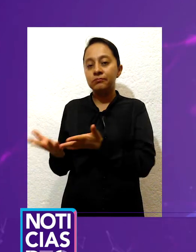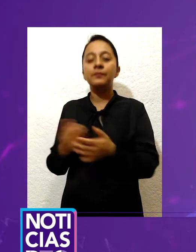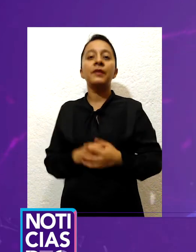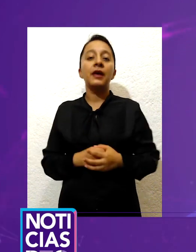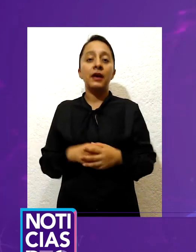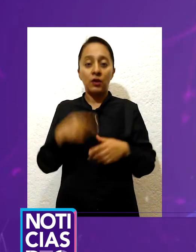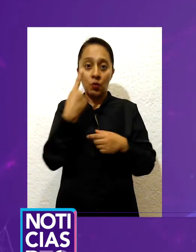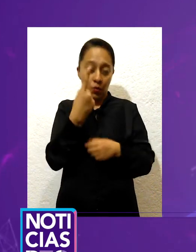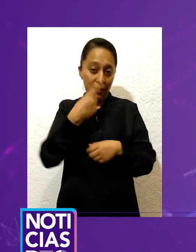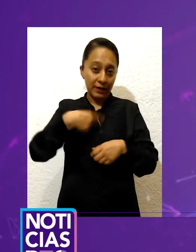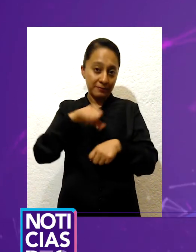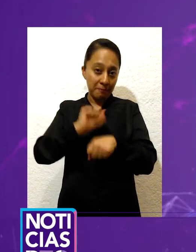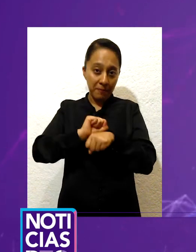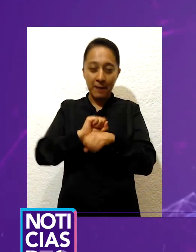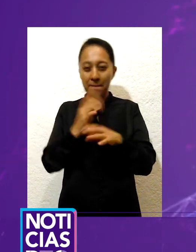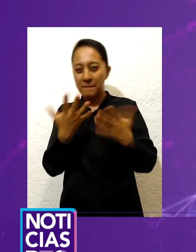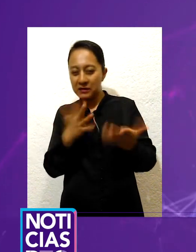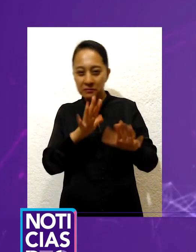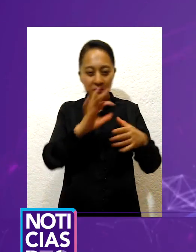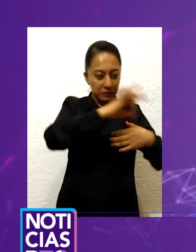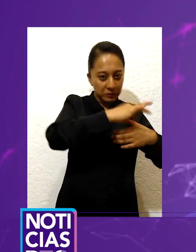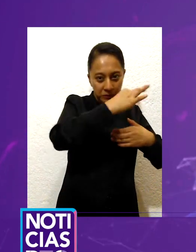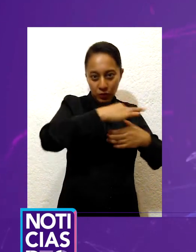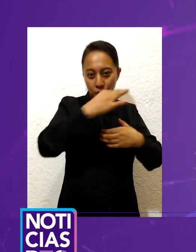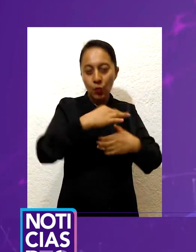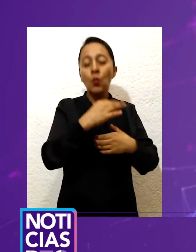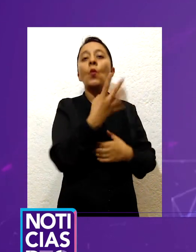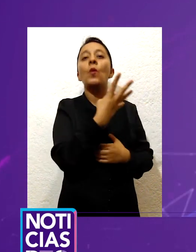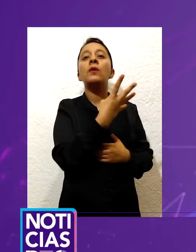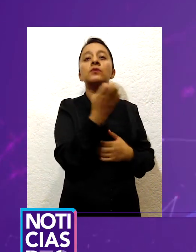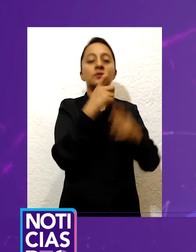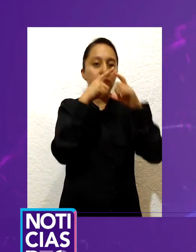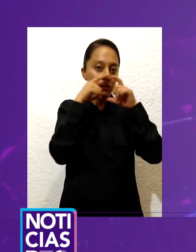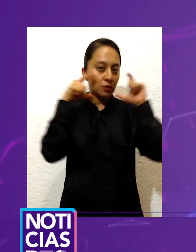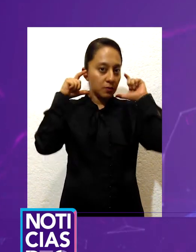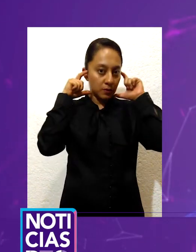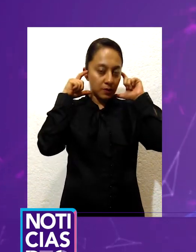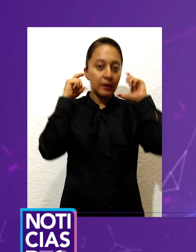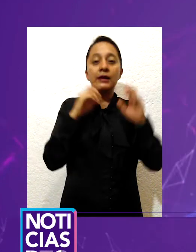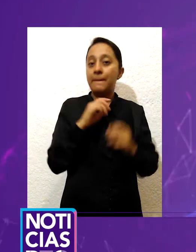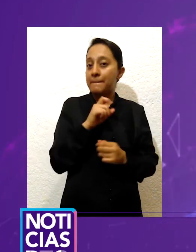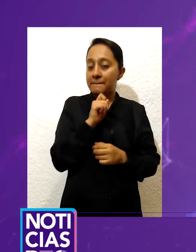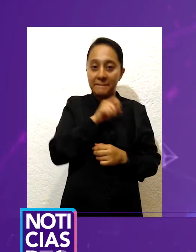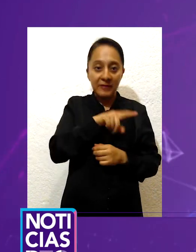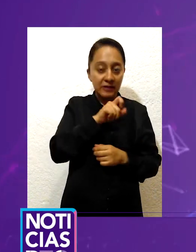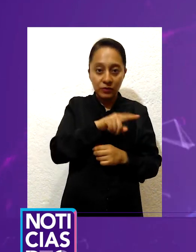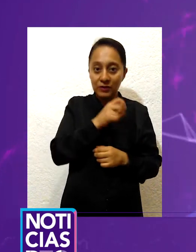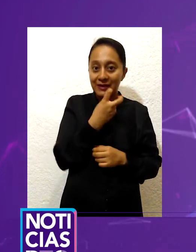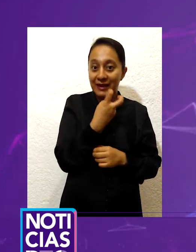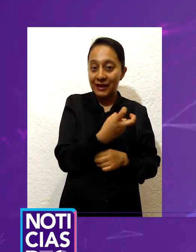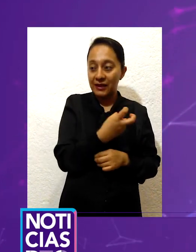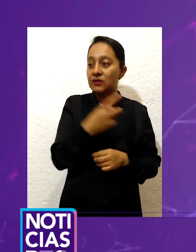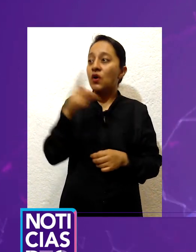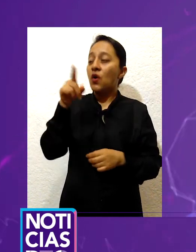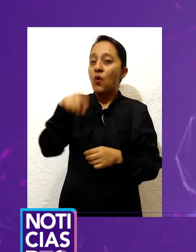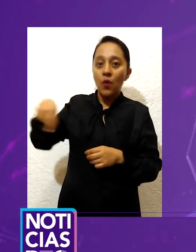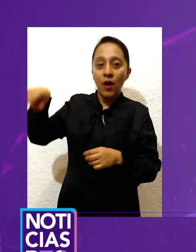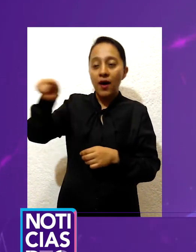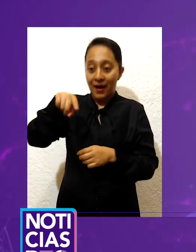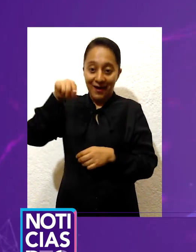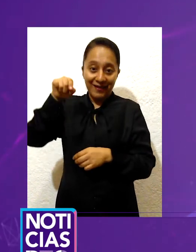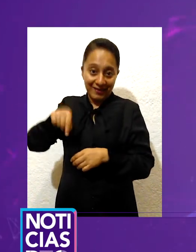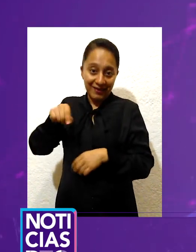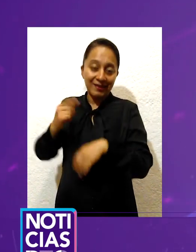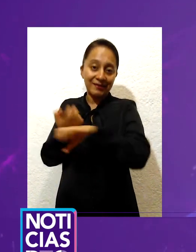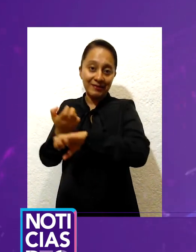de 400 cubrebocas, mismos que están atendiendo principalmente la demanda que se tiene en el Estado y que a través de las redes sociales